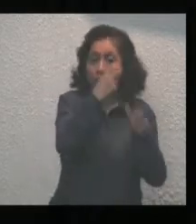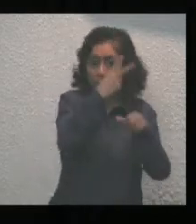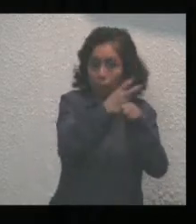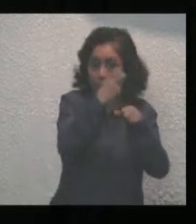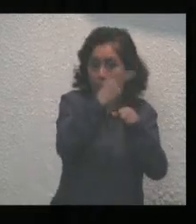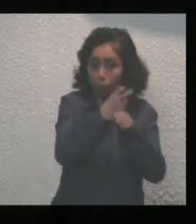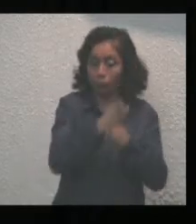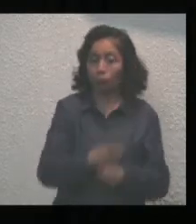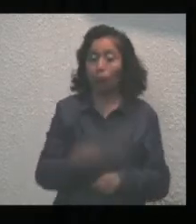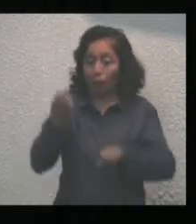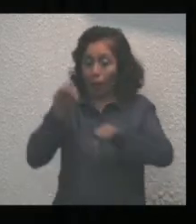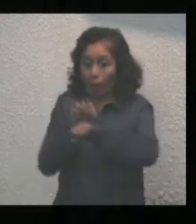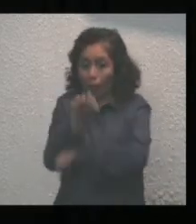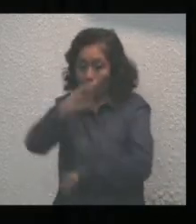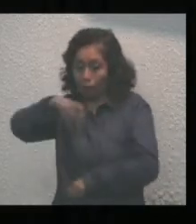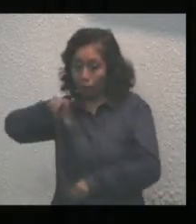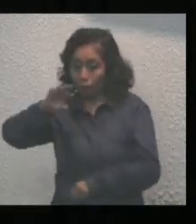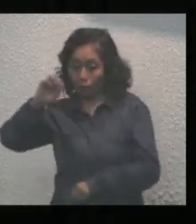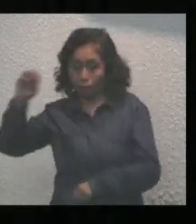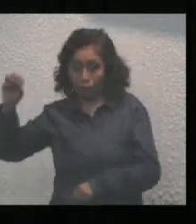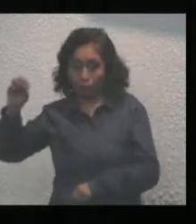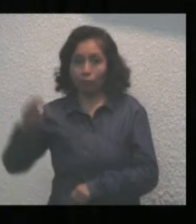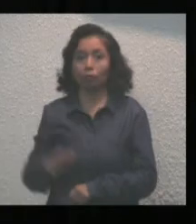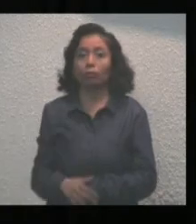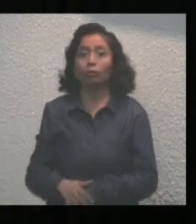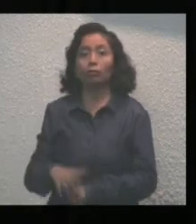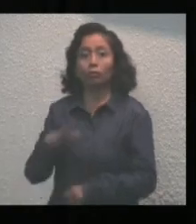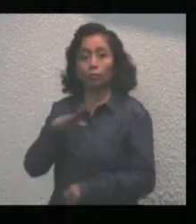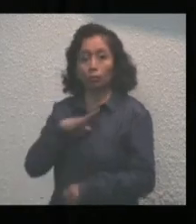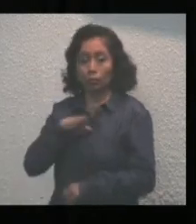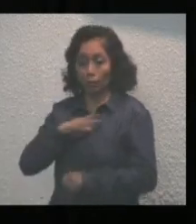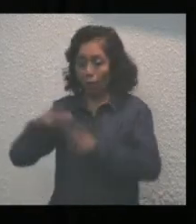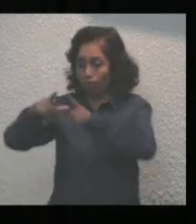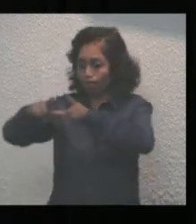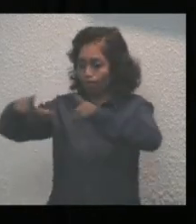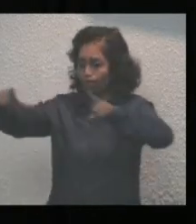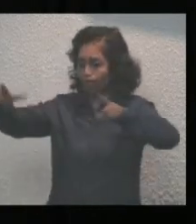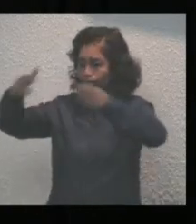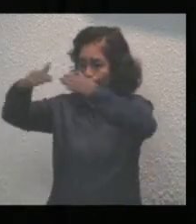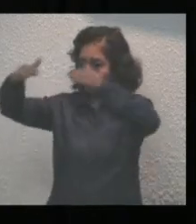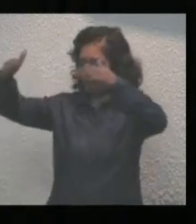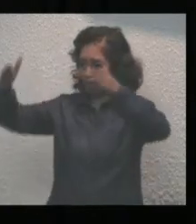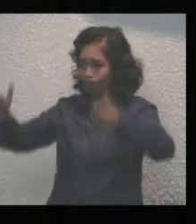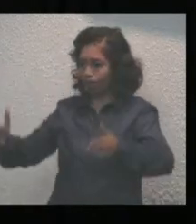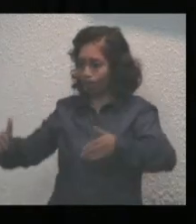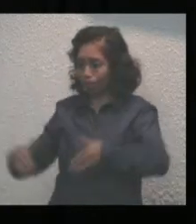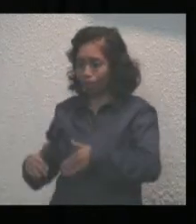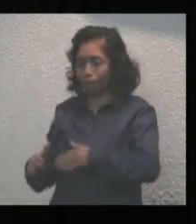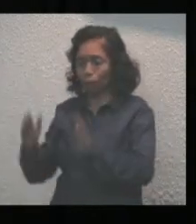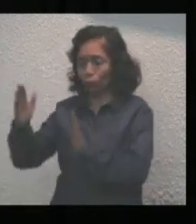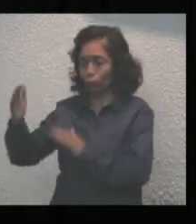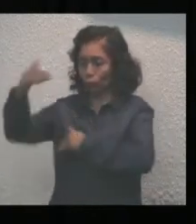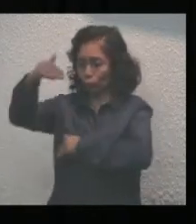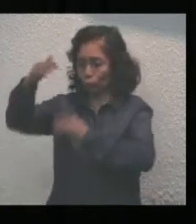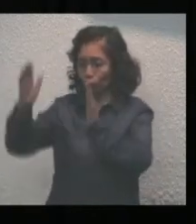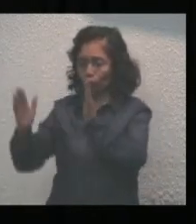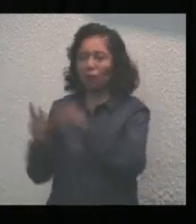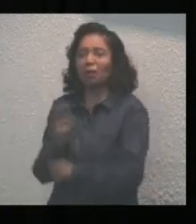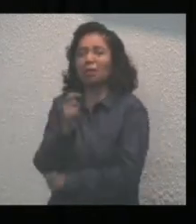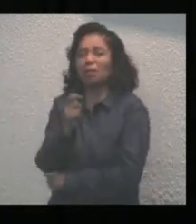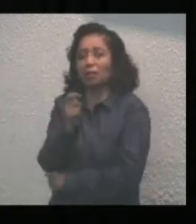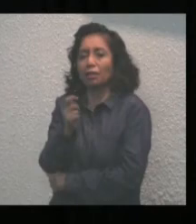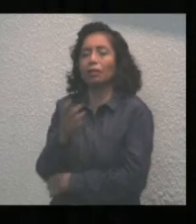El Estado de Quintana Roo tendrá la extensión territorial y límites que comprende